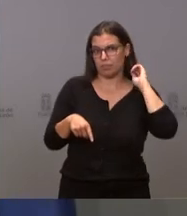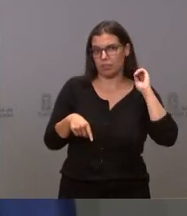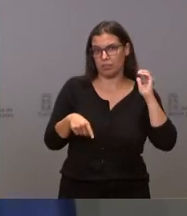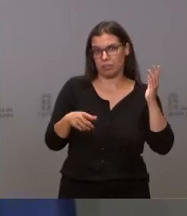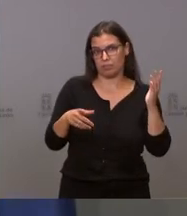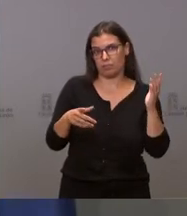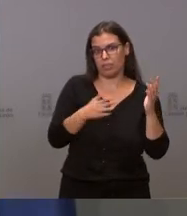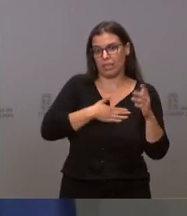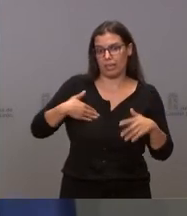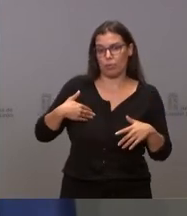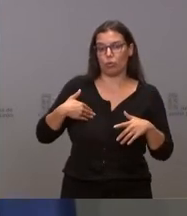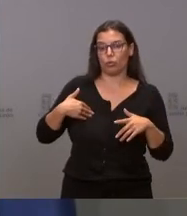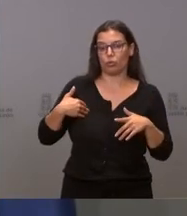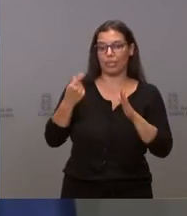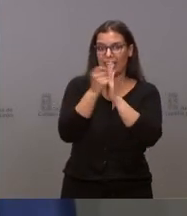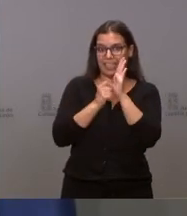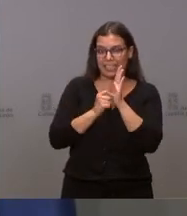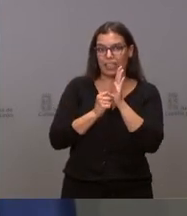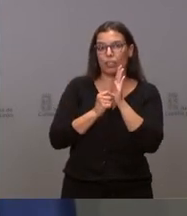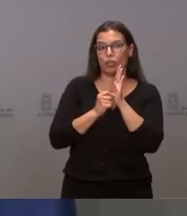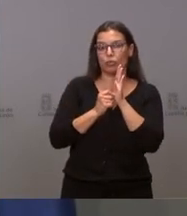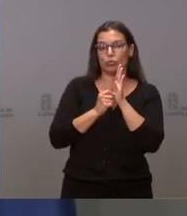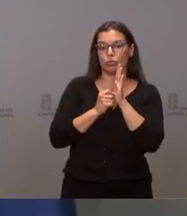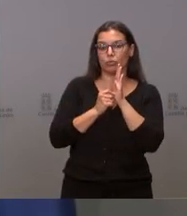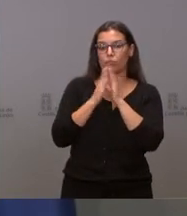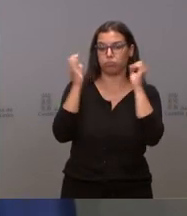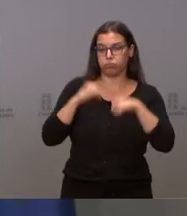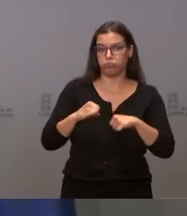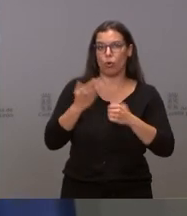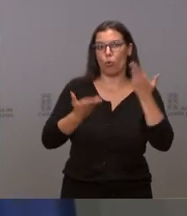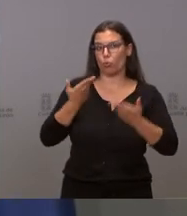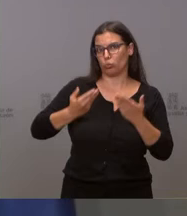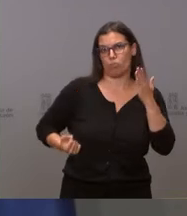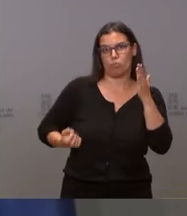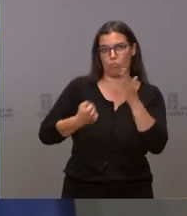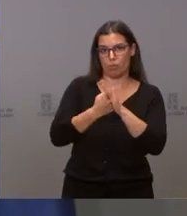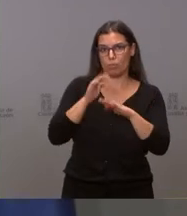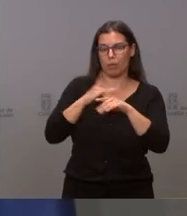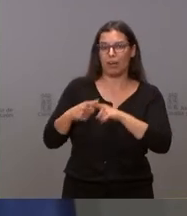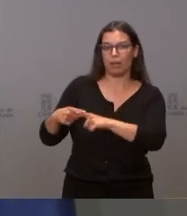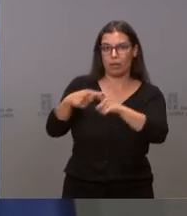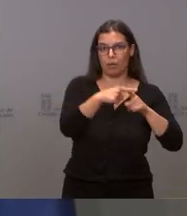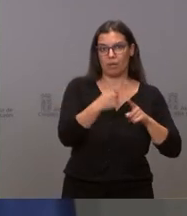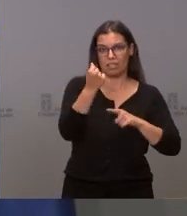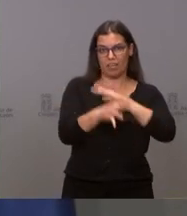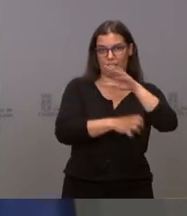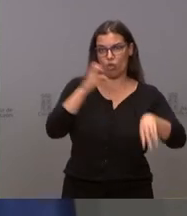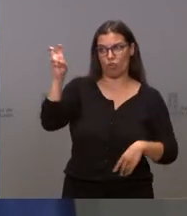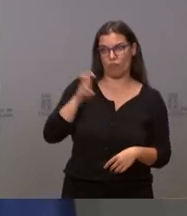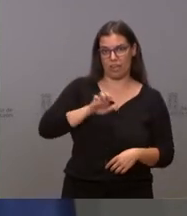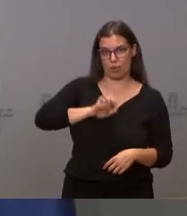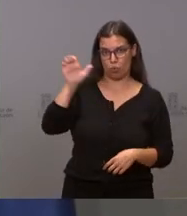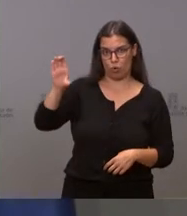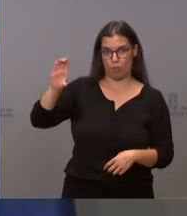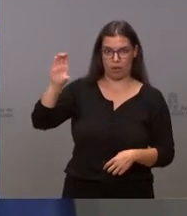Queremos establecer unos criterios lo más justos y más equitativos posibles en el reparto de los fondos europeos y un